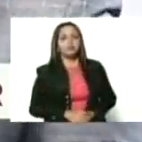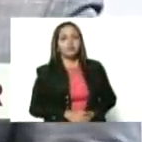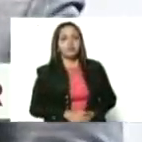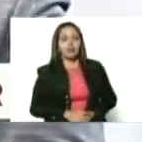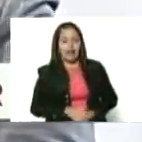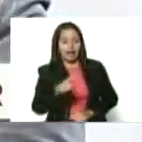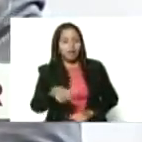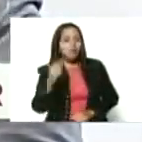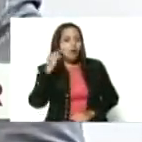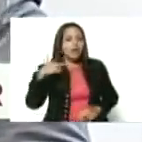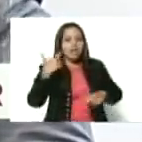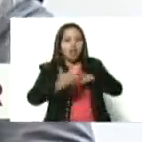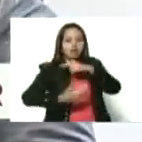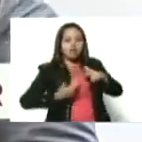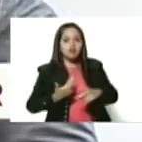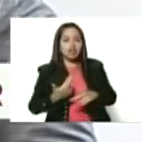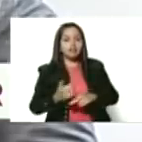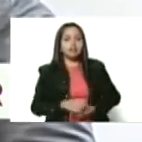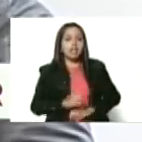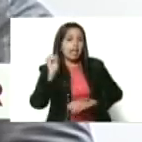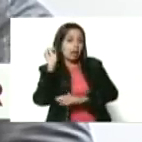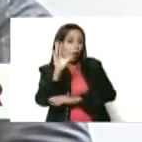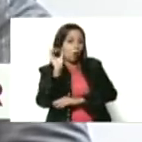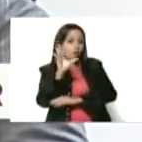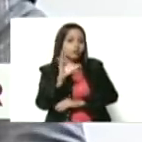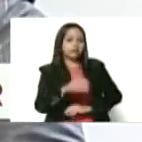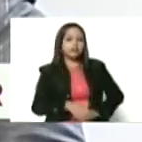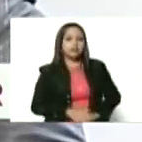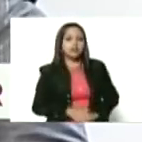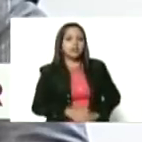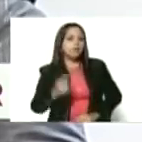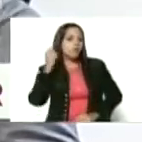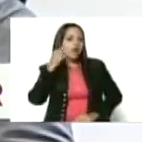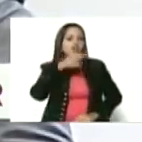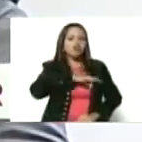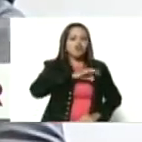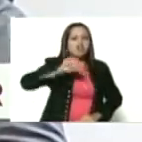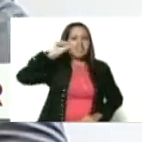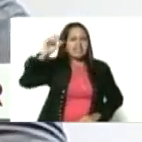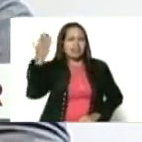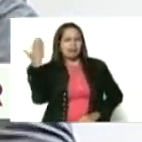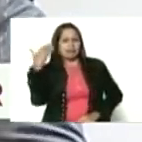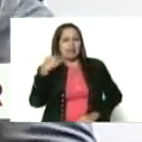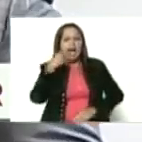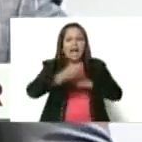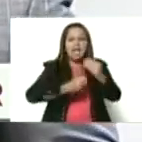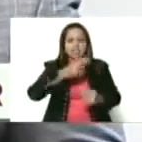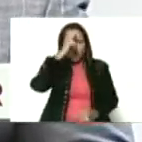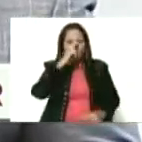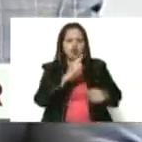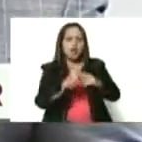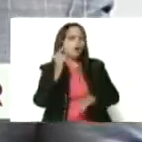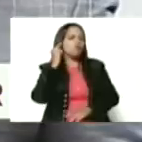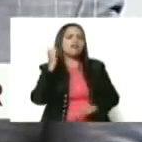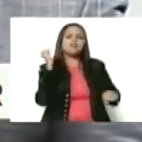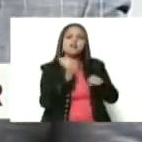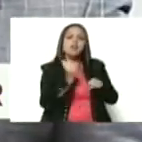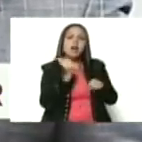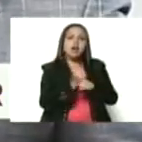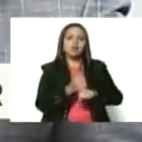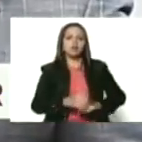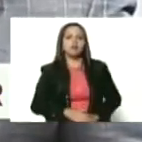revolucionarias en ese Congreso de Mujeres Socialistas lo hacen en honor a la mujer trabajadora.